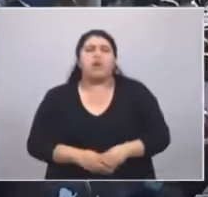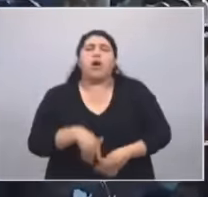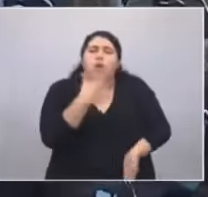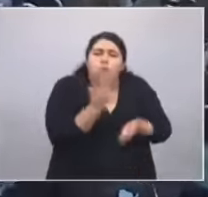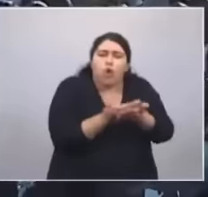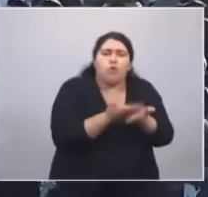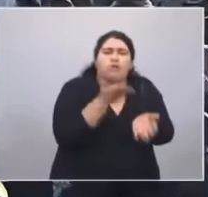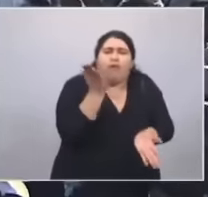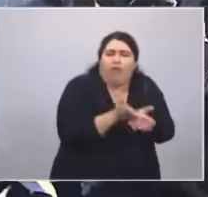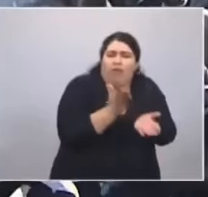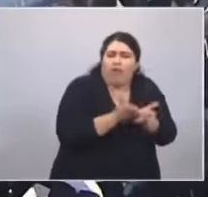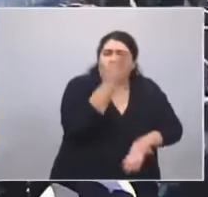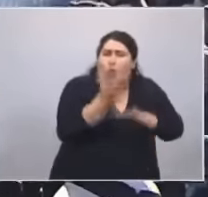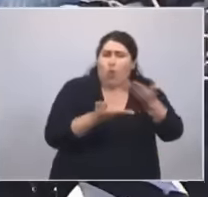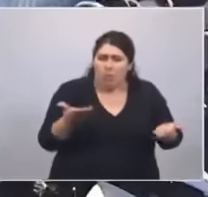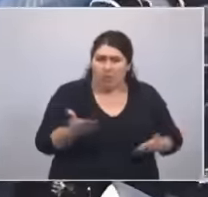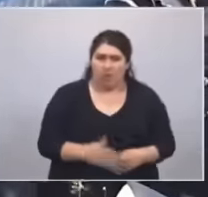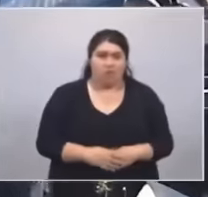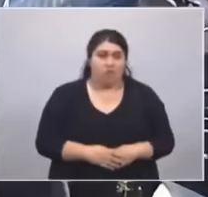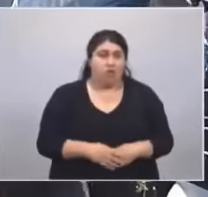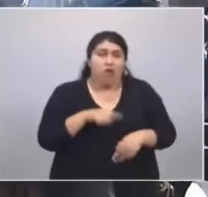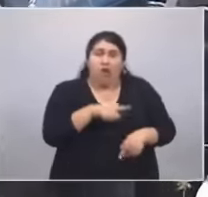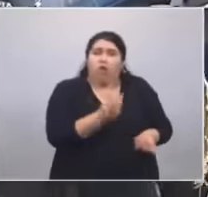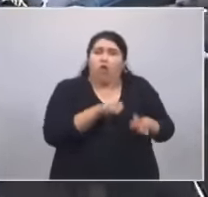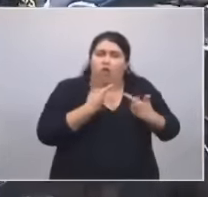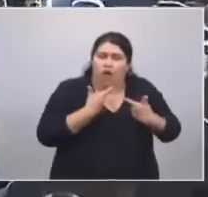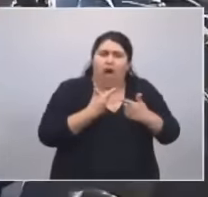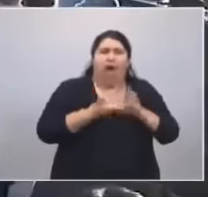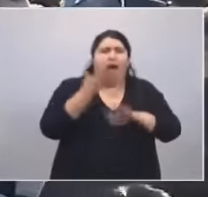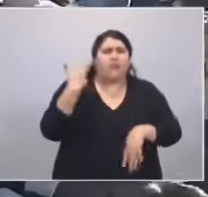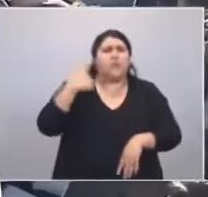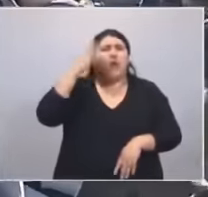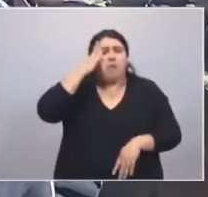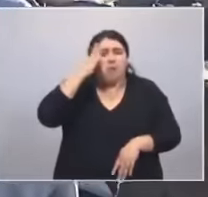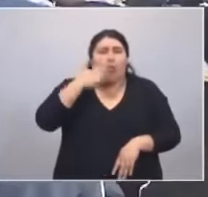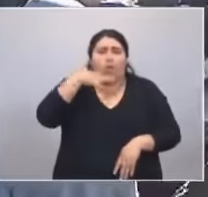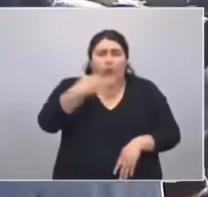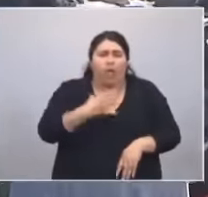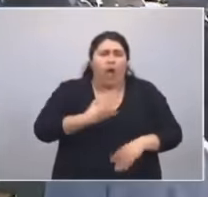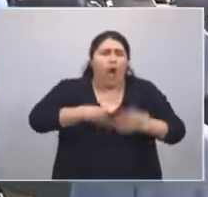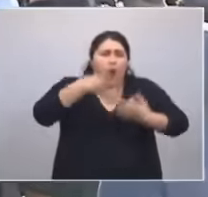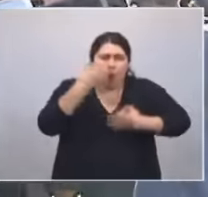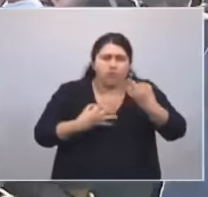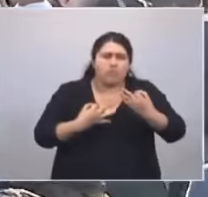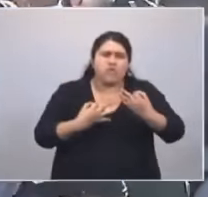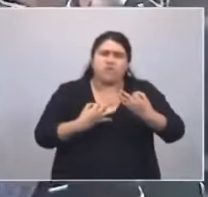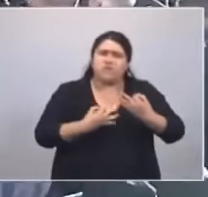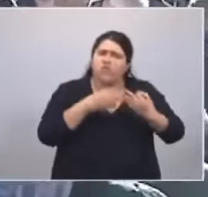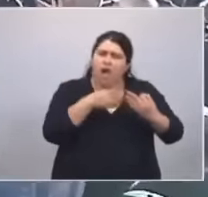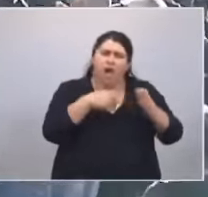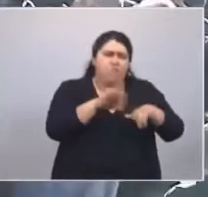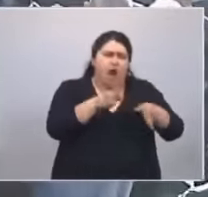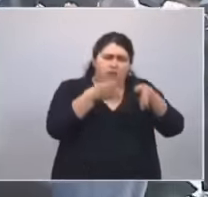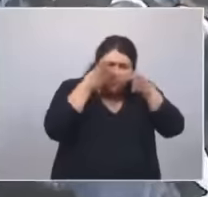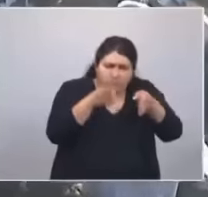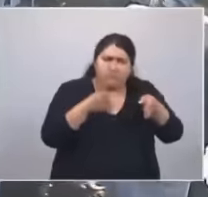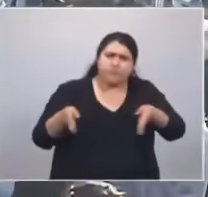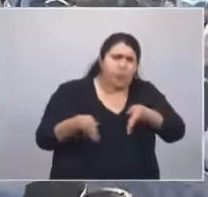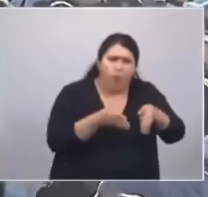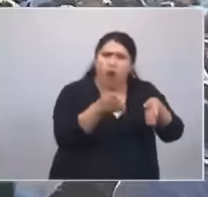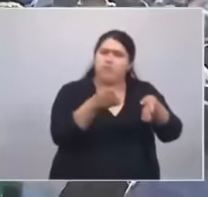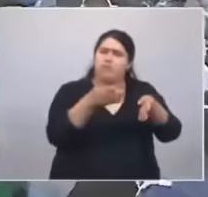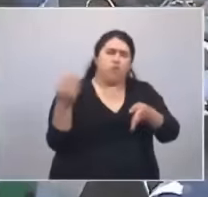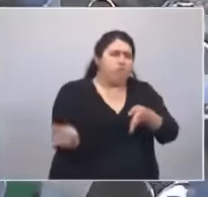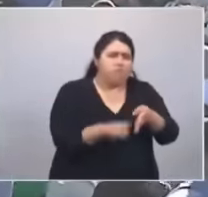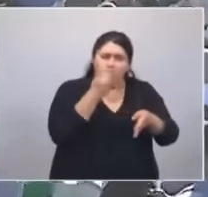derechos humanos que ha permitido que memoria, verdad y justicia sean una marca que valió